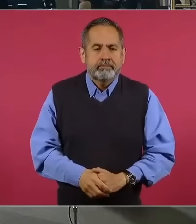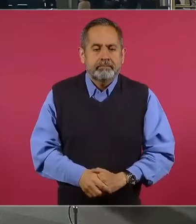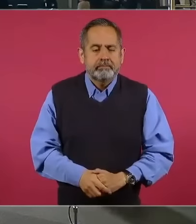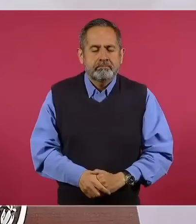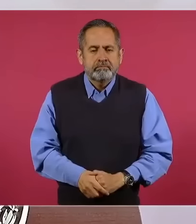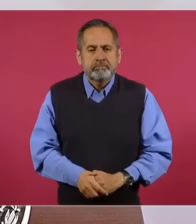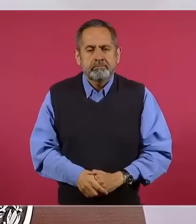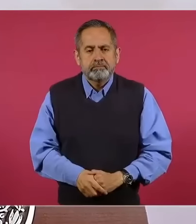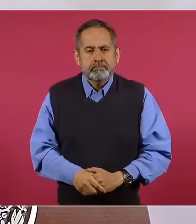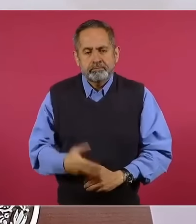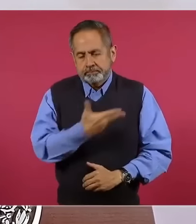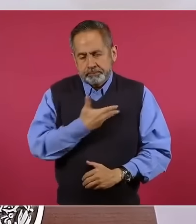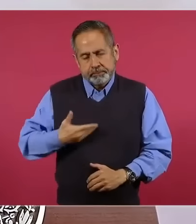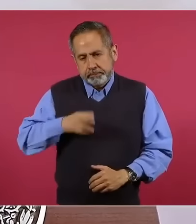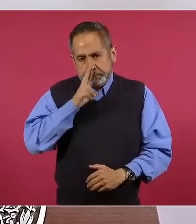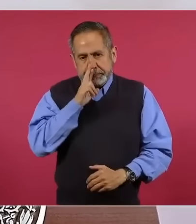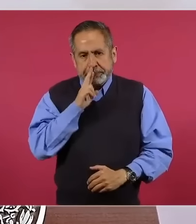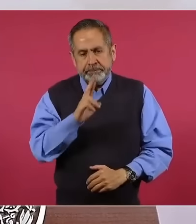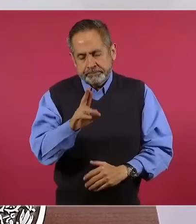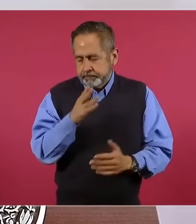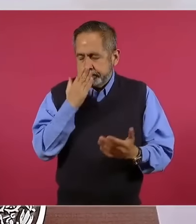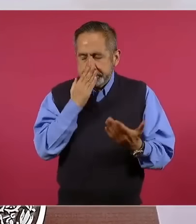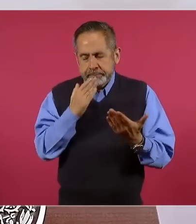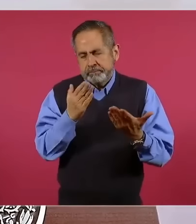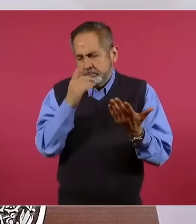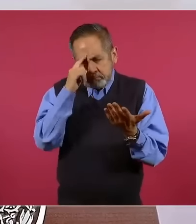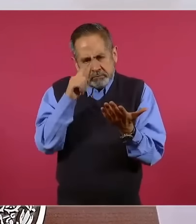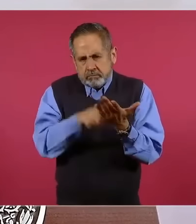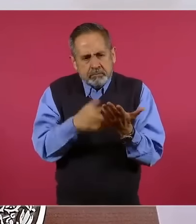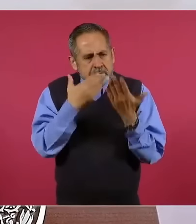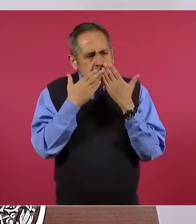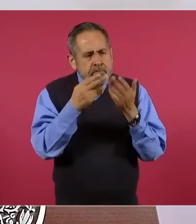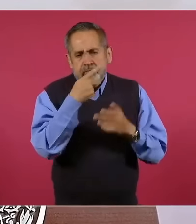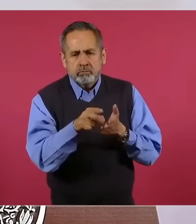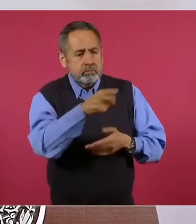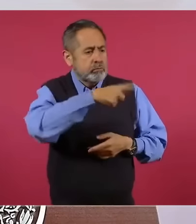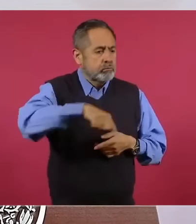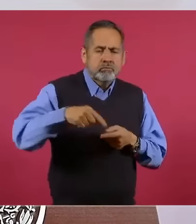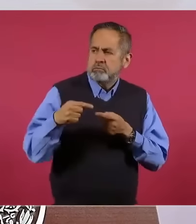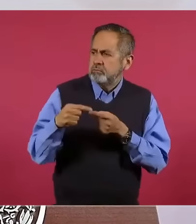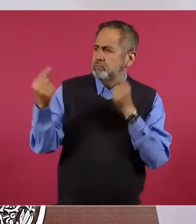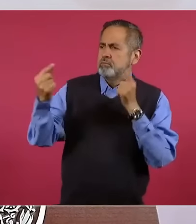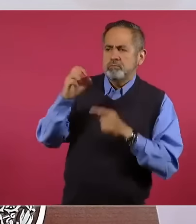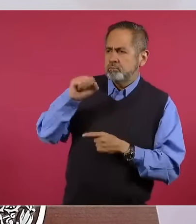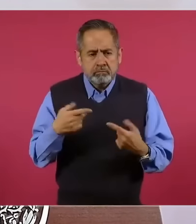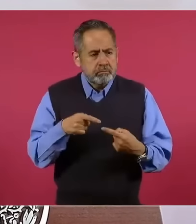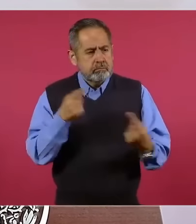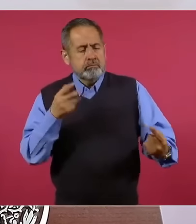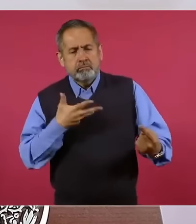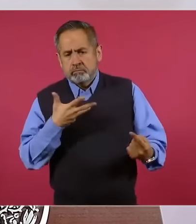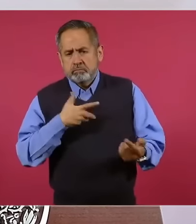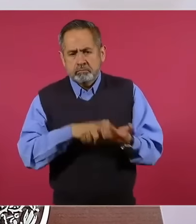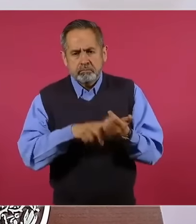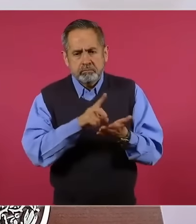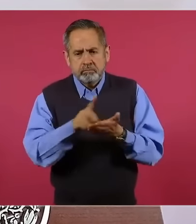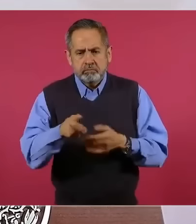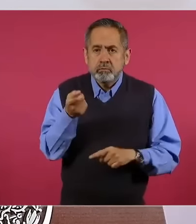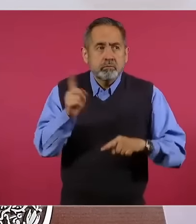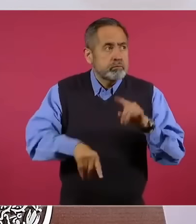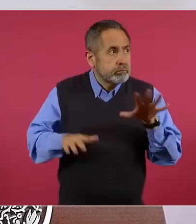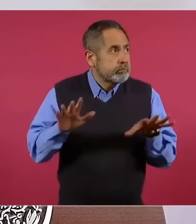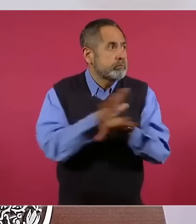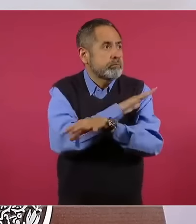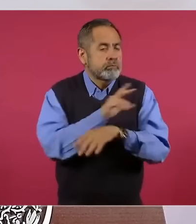su derecho, como todos los que se oponen a que se reforme el Poder Judicial.